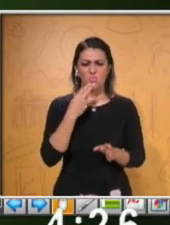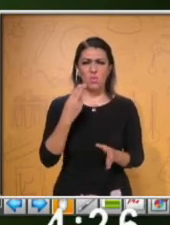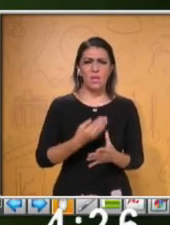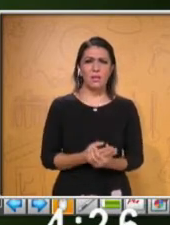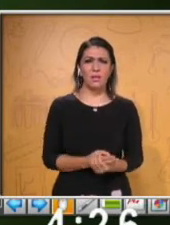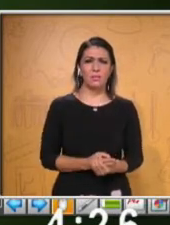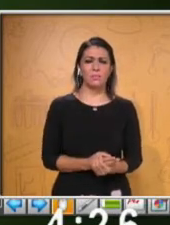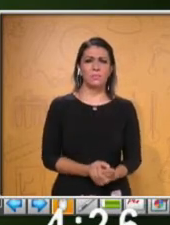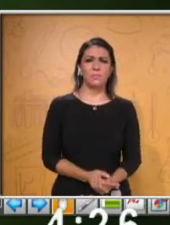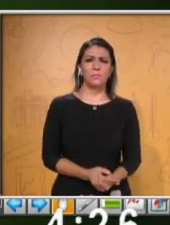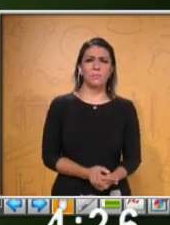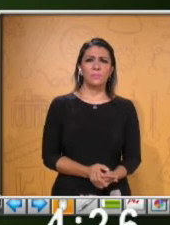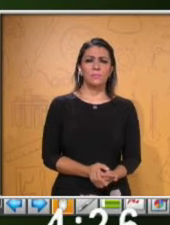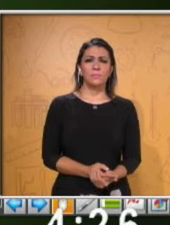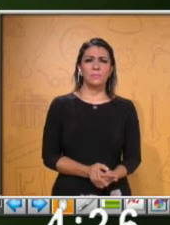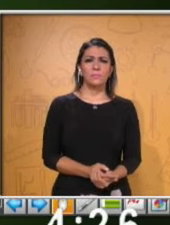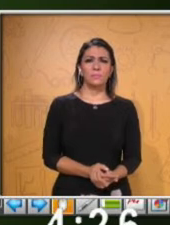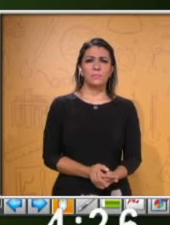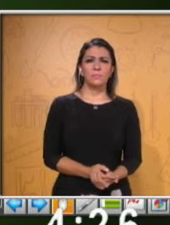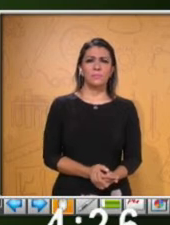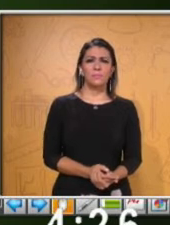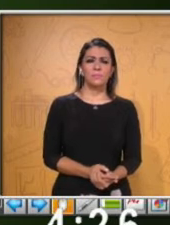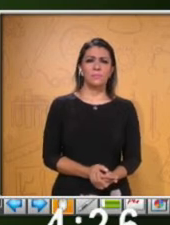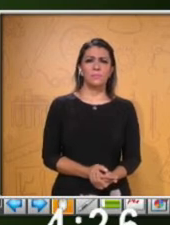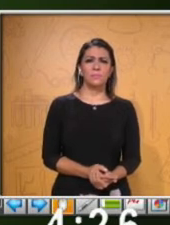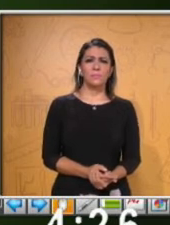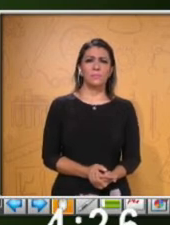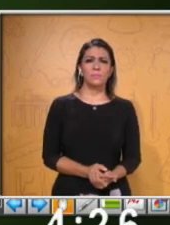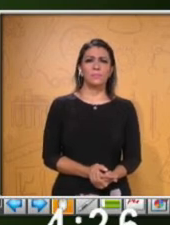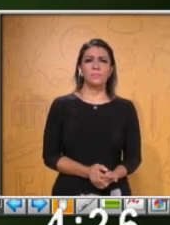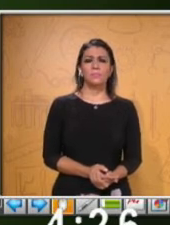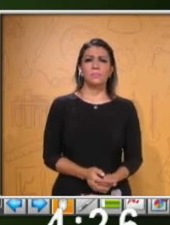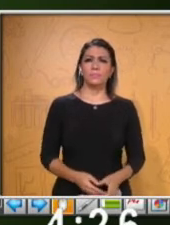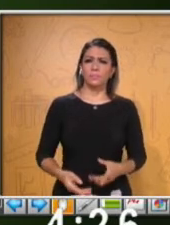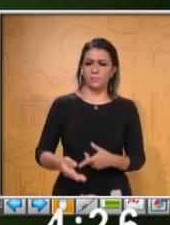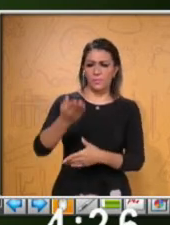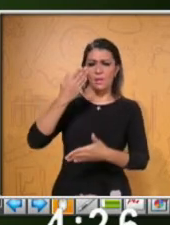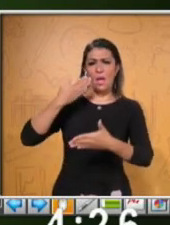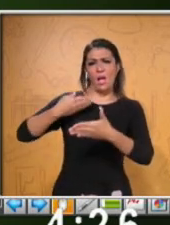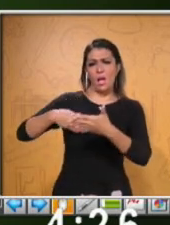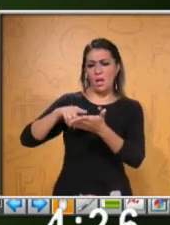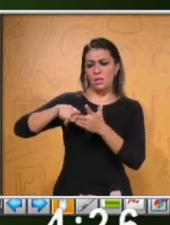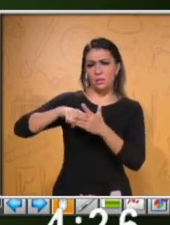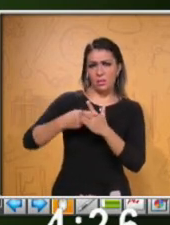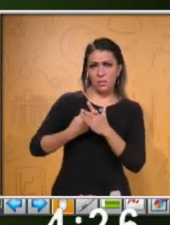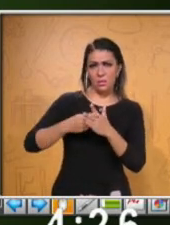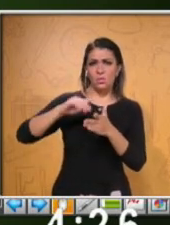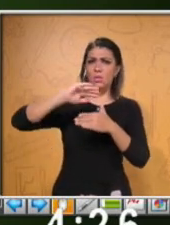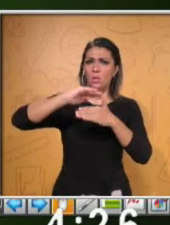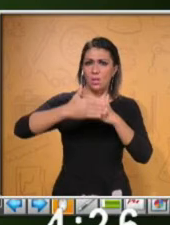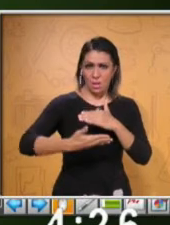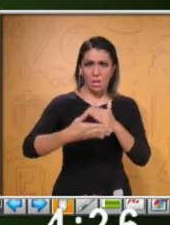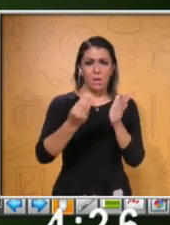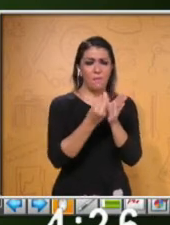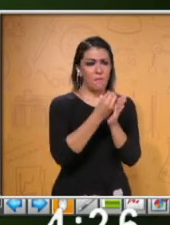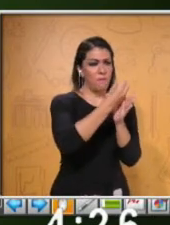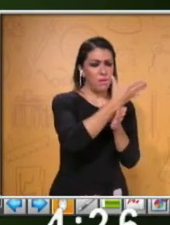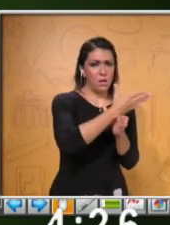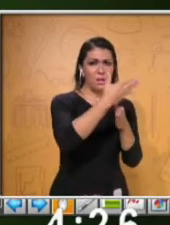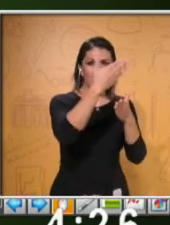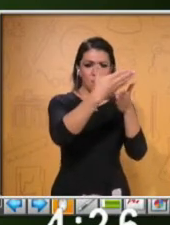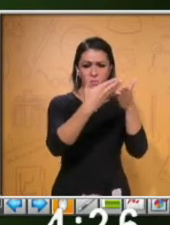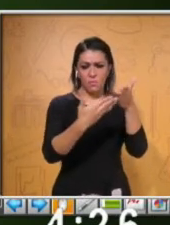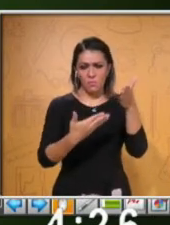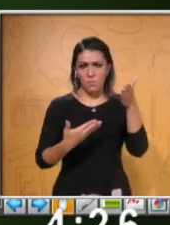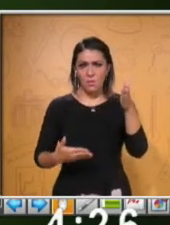presentation from the beginning until the end. Desde el principio hasta el final de nuestra presentación, vemos